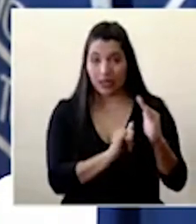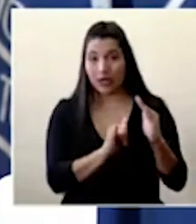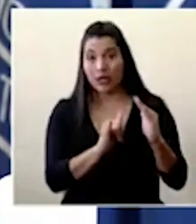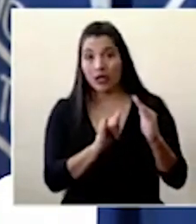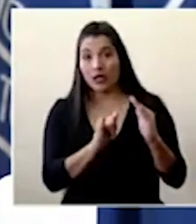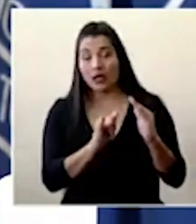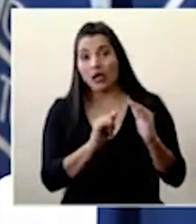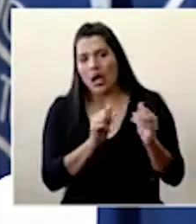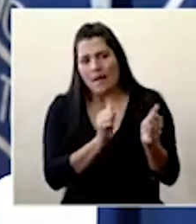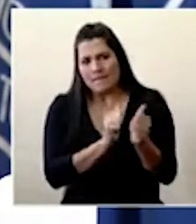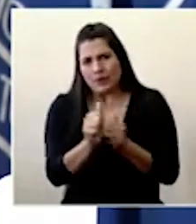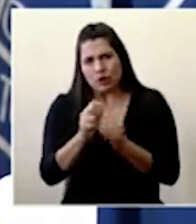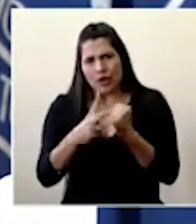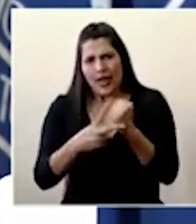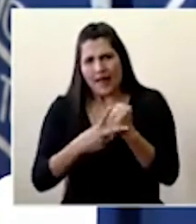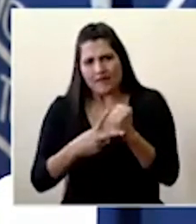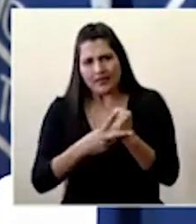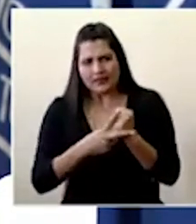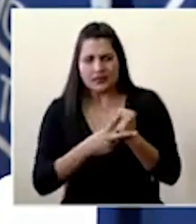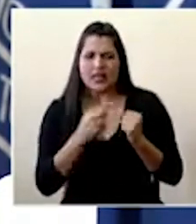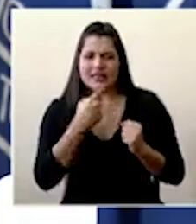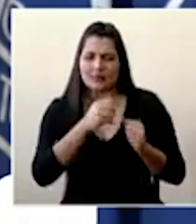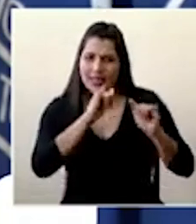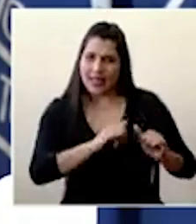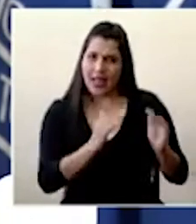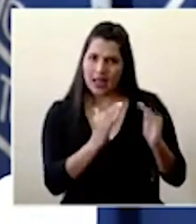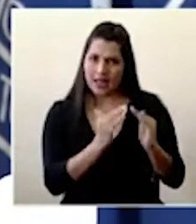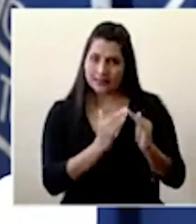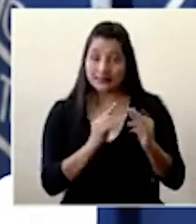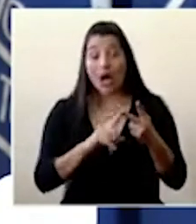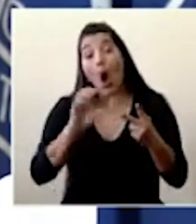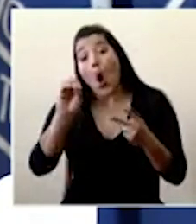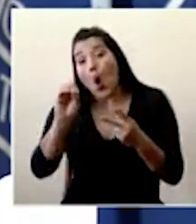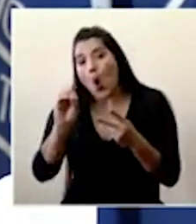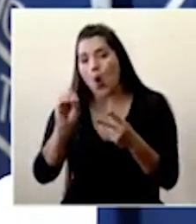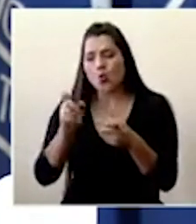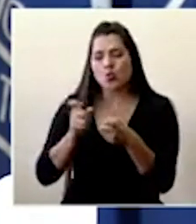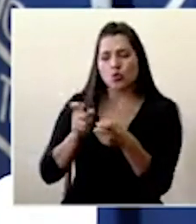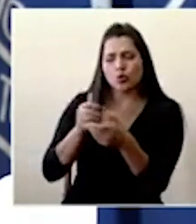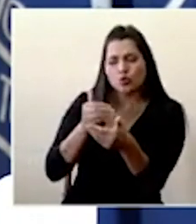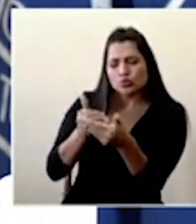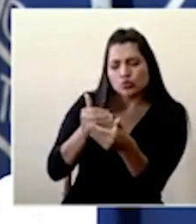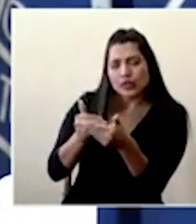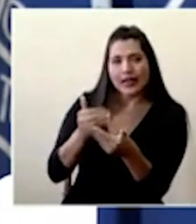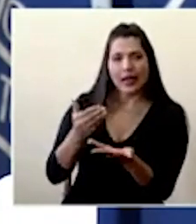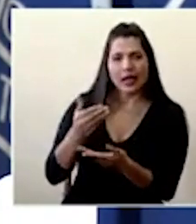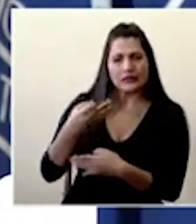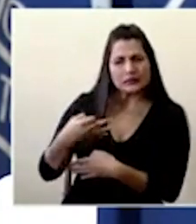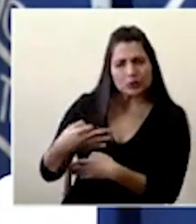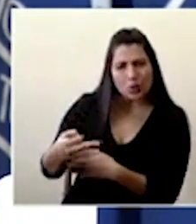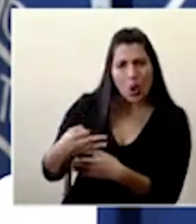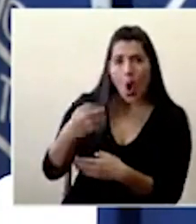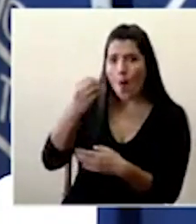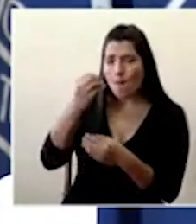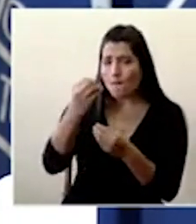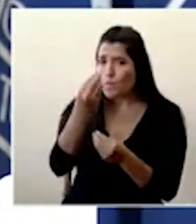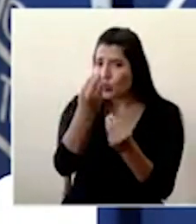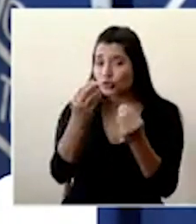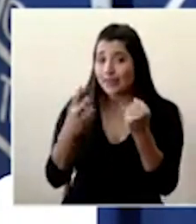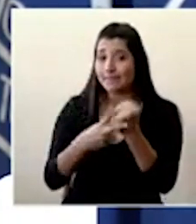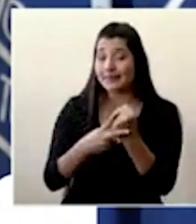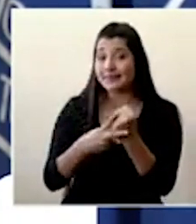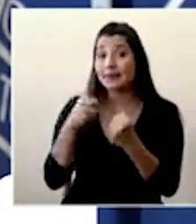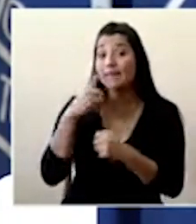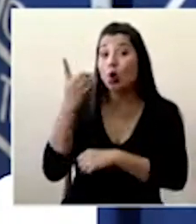en la mayoría de los casos es a nivel domiciliar con un seguimiento cercano día a día incluso varias veces al día por parte del